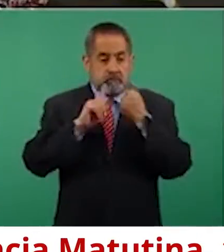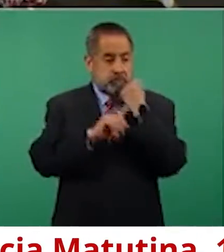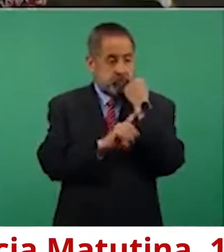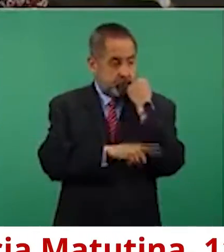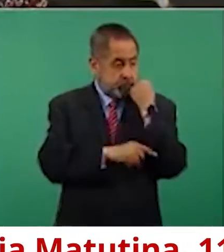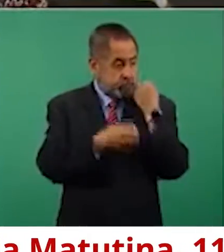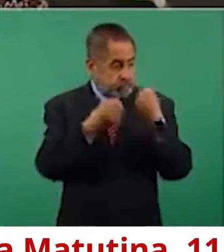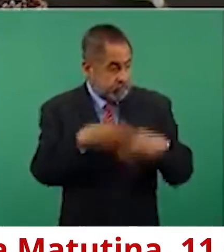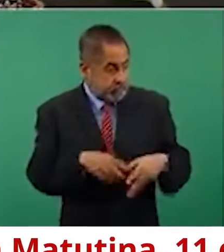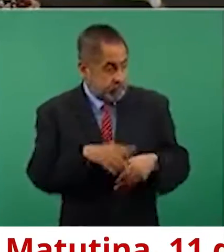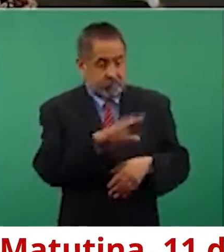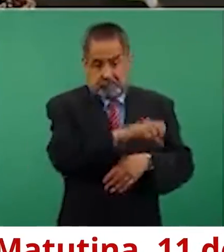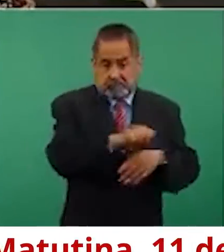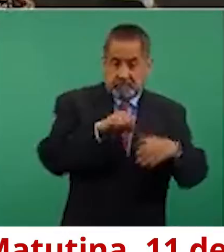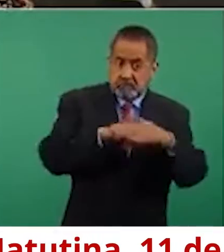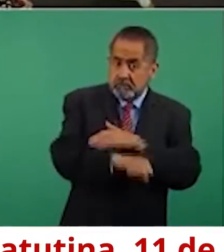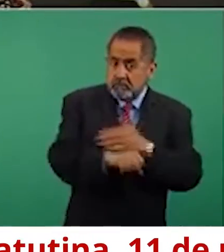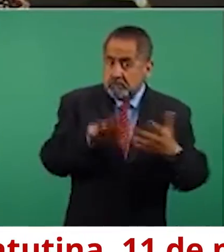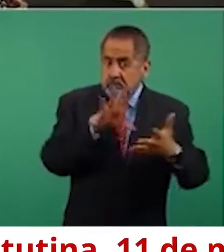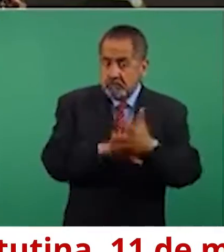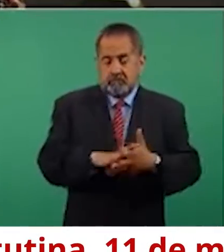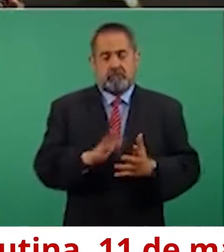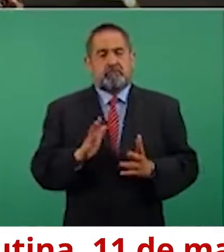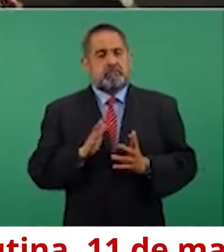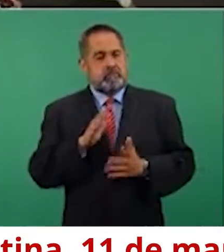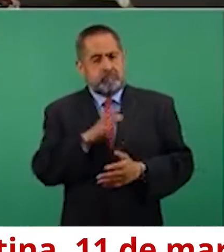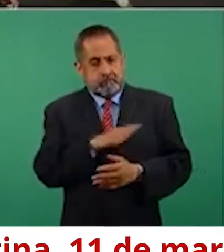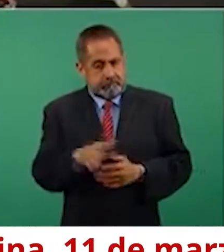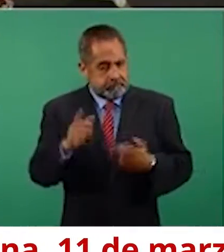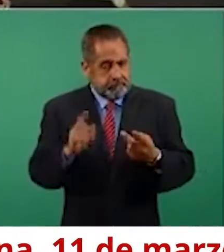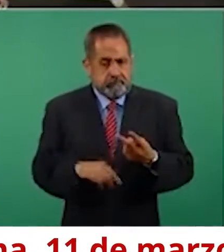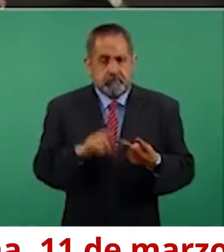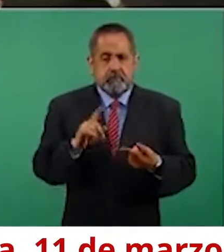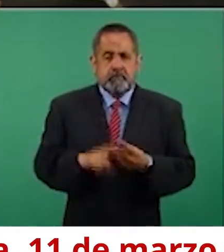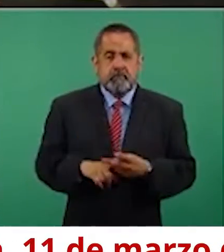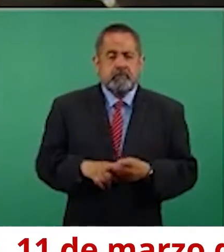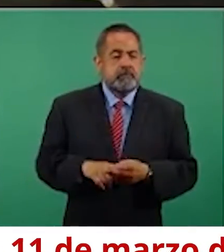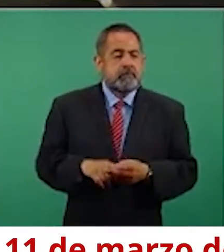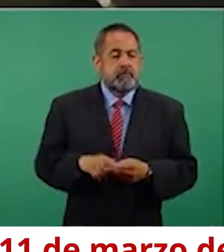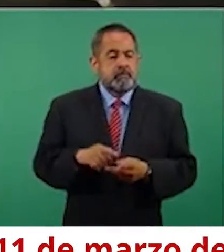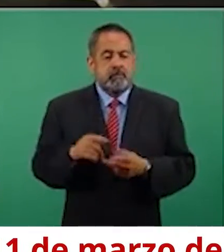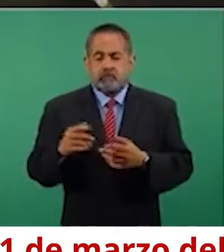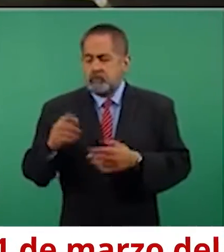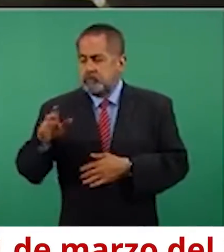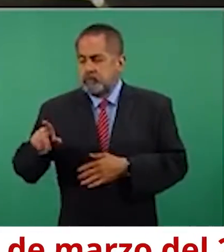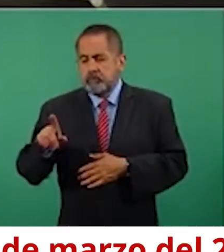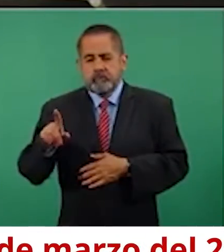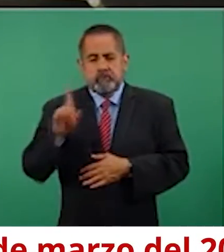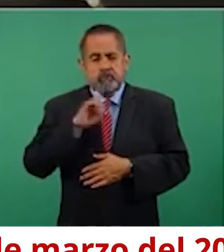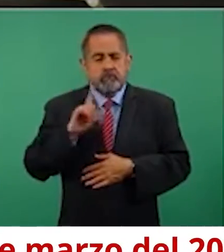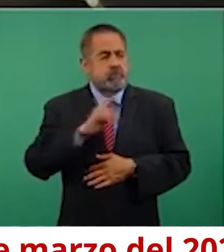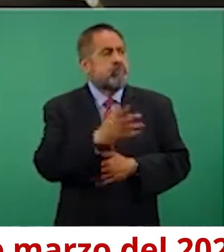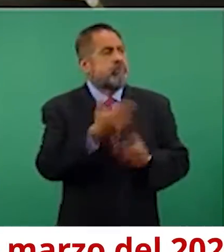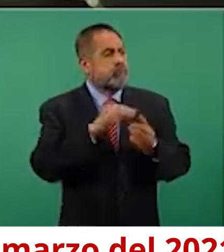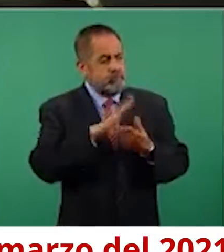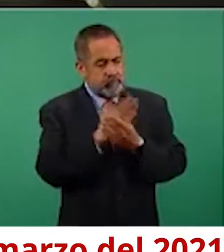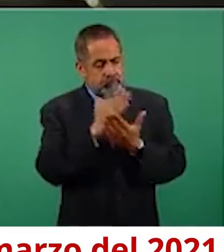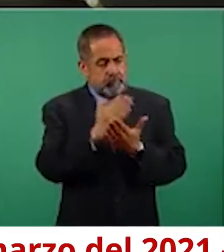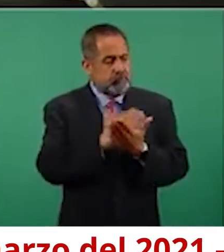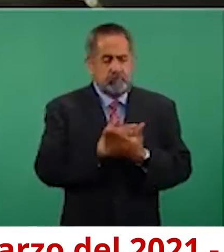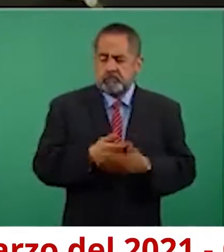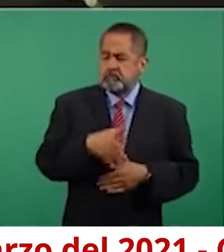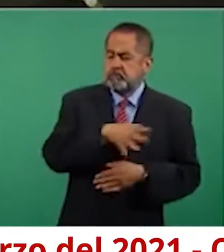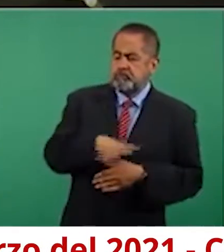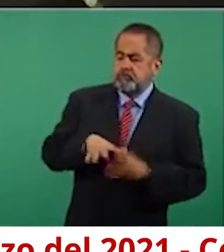la negativa de expedientes, a todas esas situaciones que se